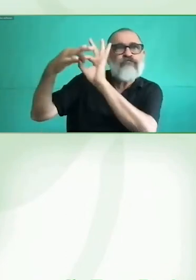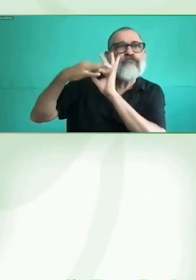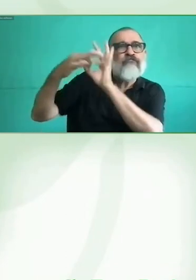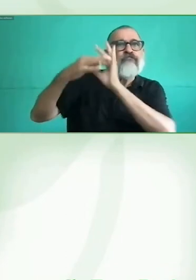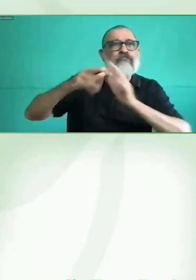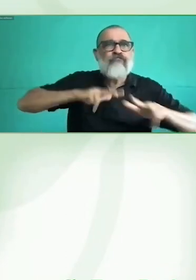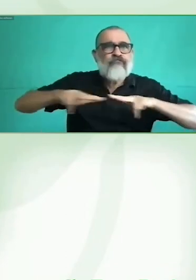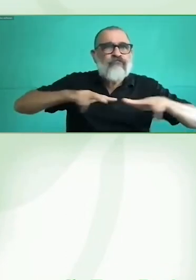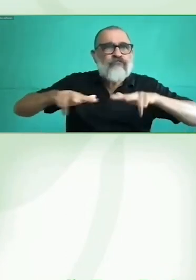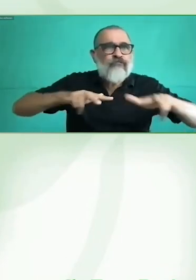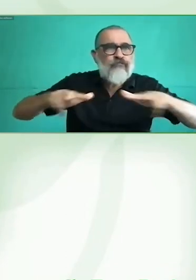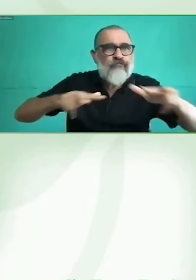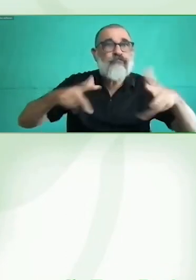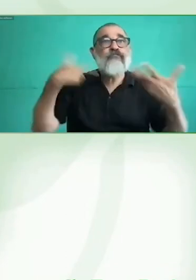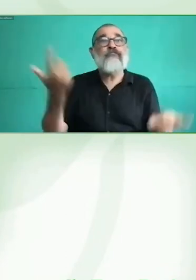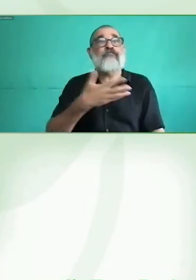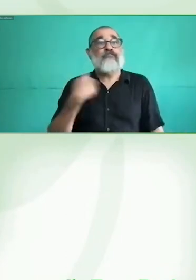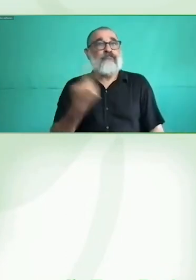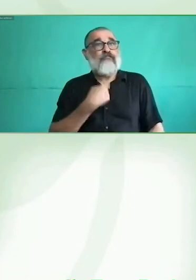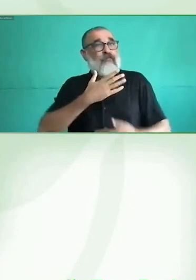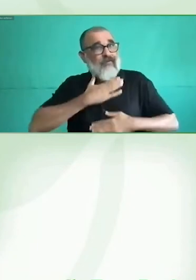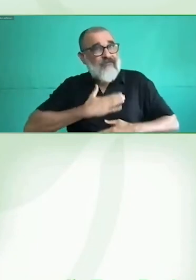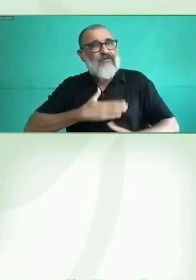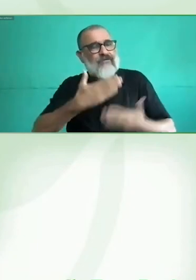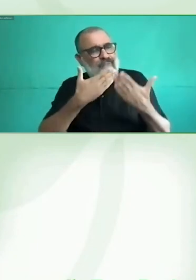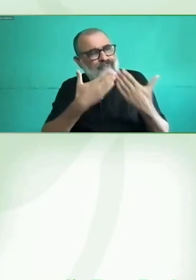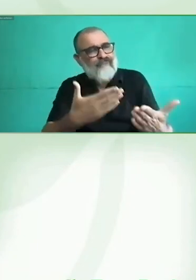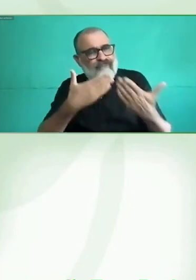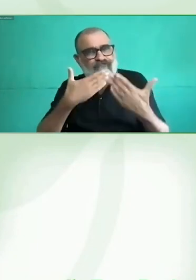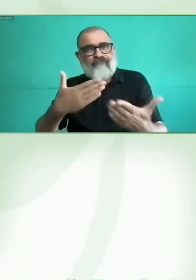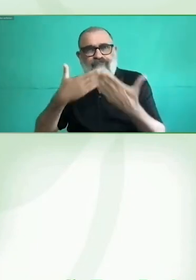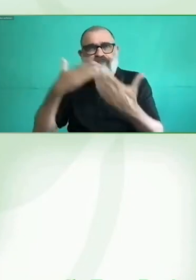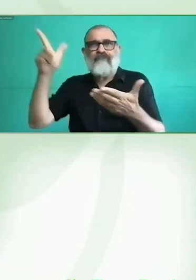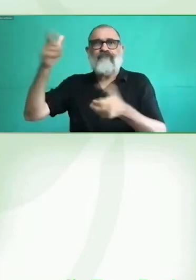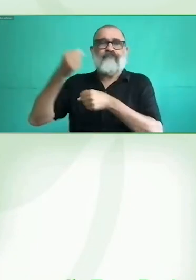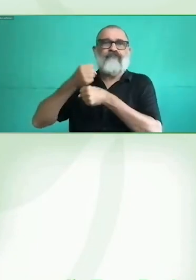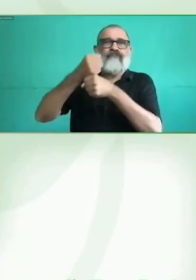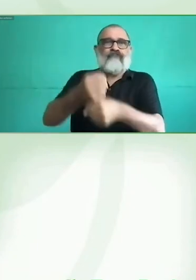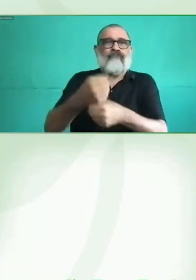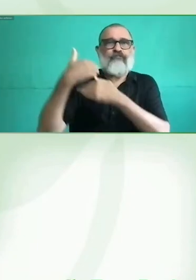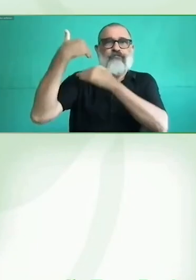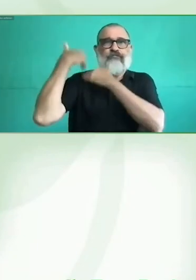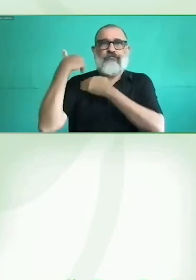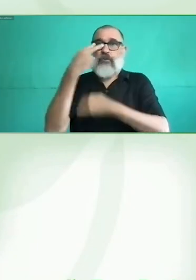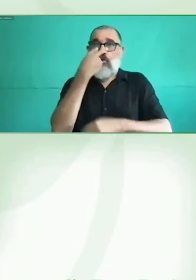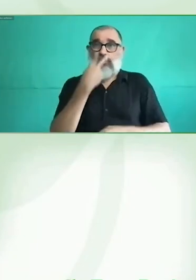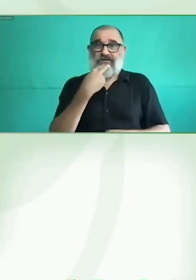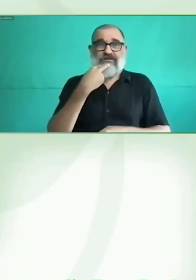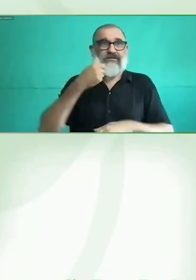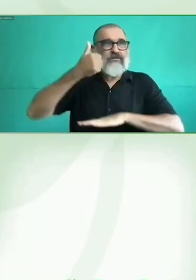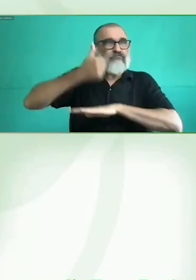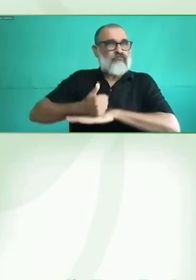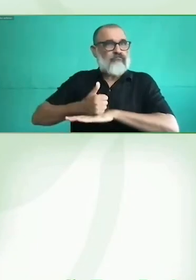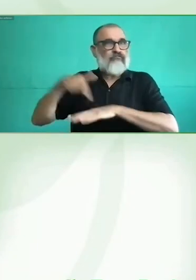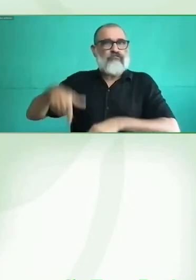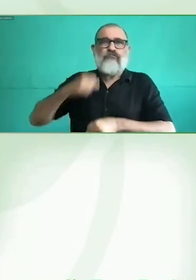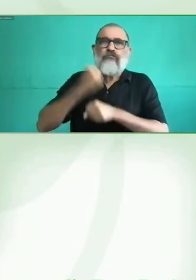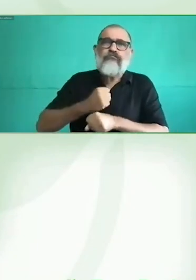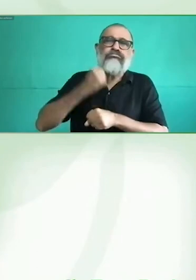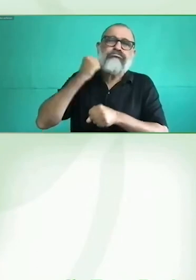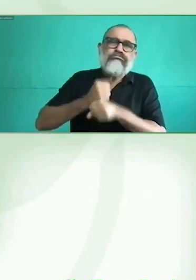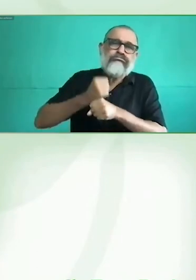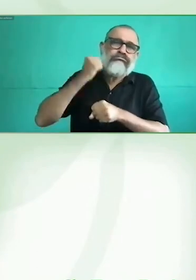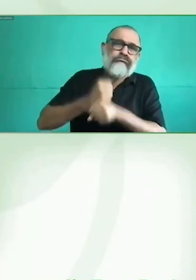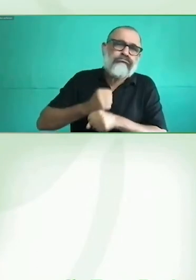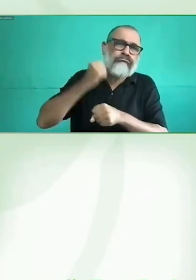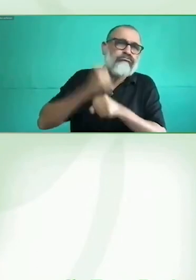en Iberoamérica, y también por creer en este proyecto conjunto para la región. Así que, con esto, le quiero devolver la